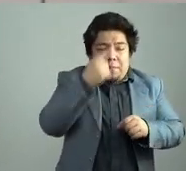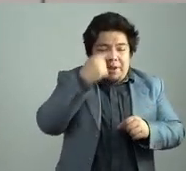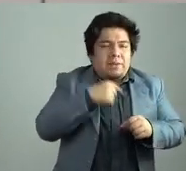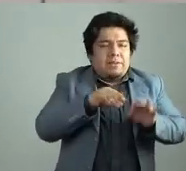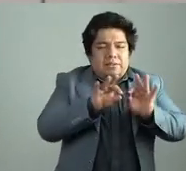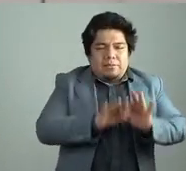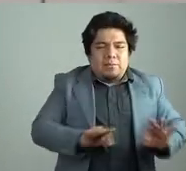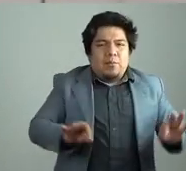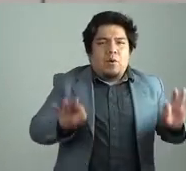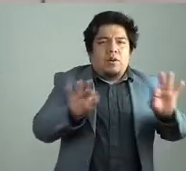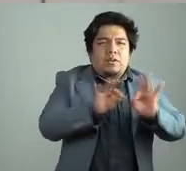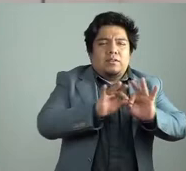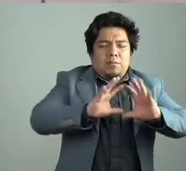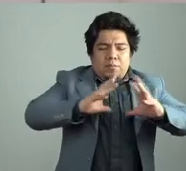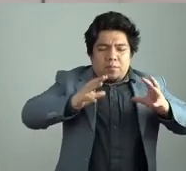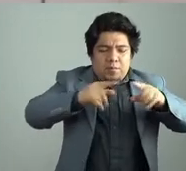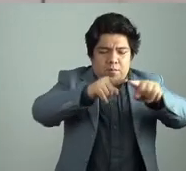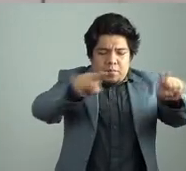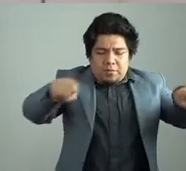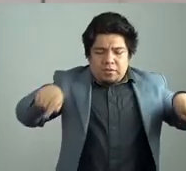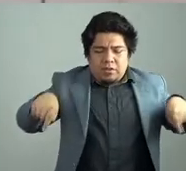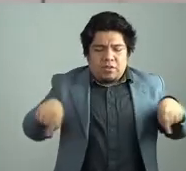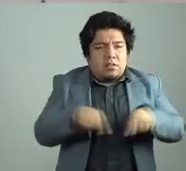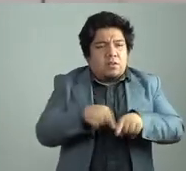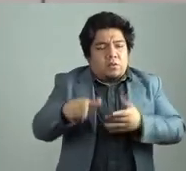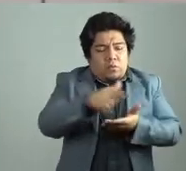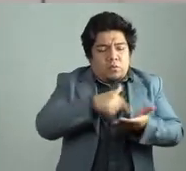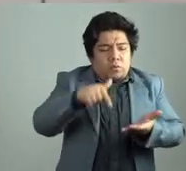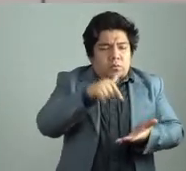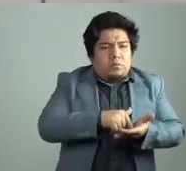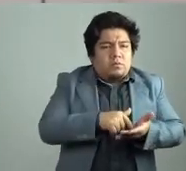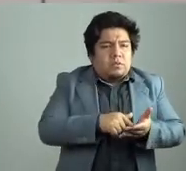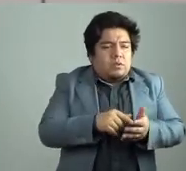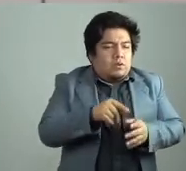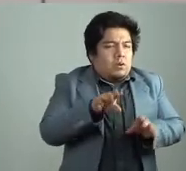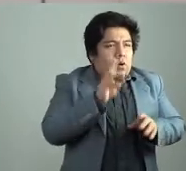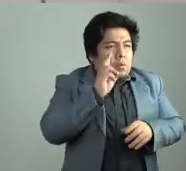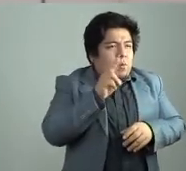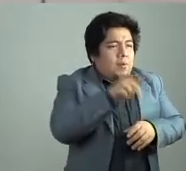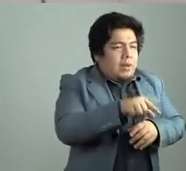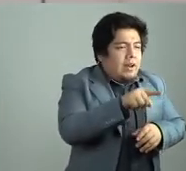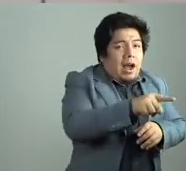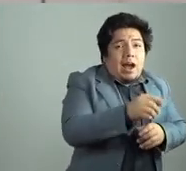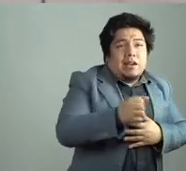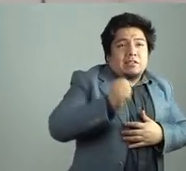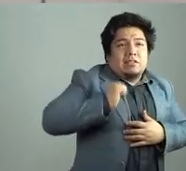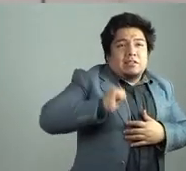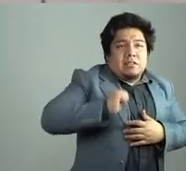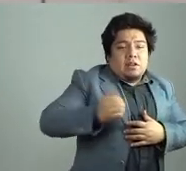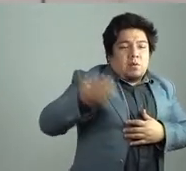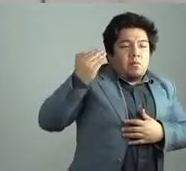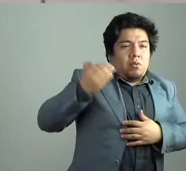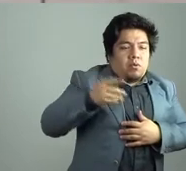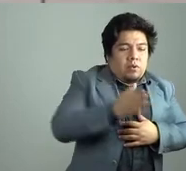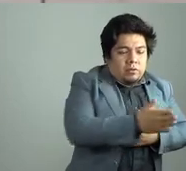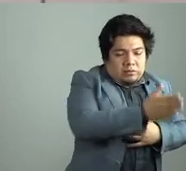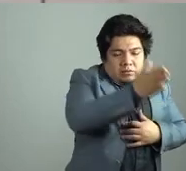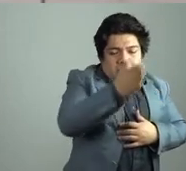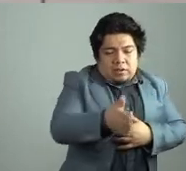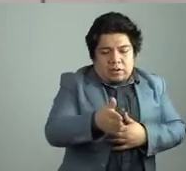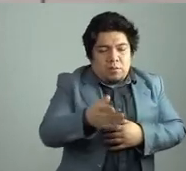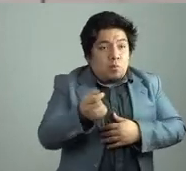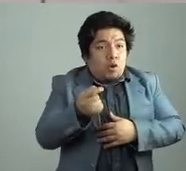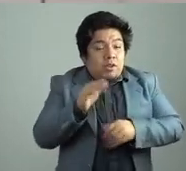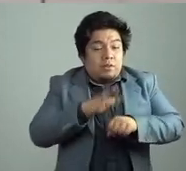cuadrados, muy pocos metros cuadrados, uno puede pasar de siglo en siglo. Eso también me parece muy especial, ¿no?